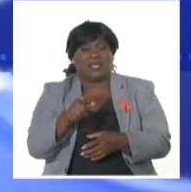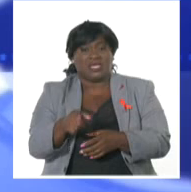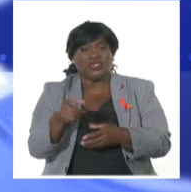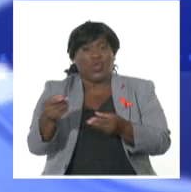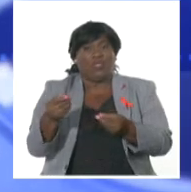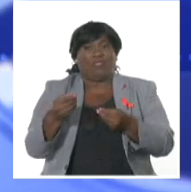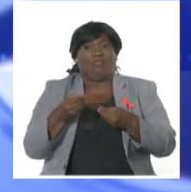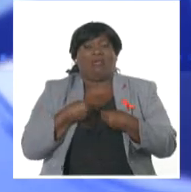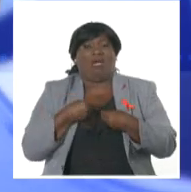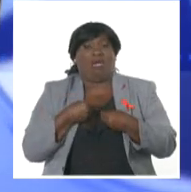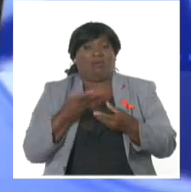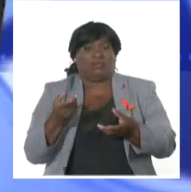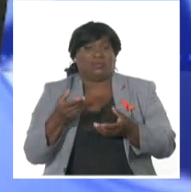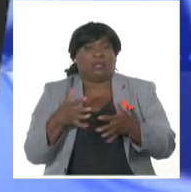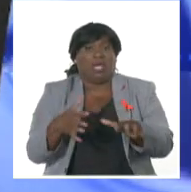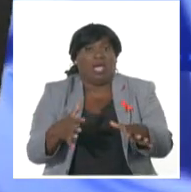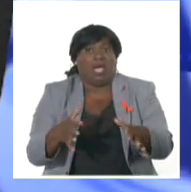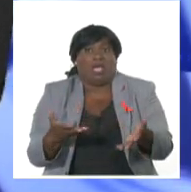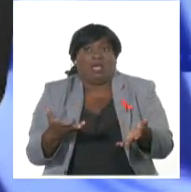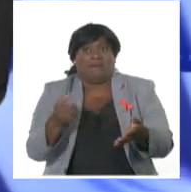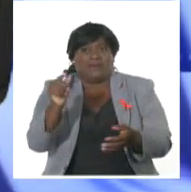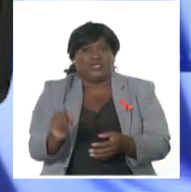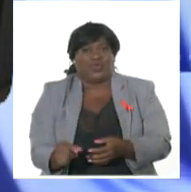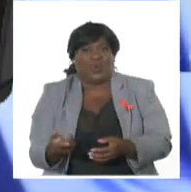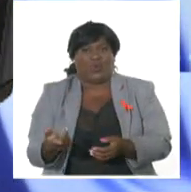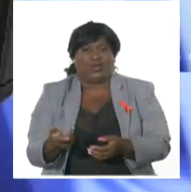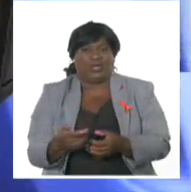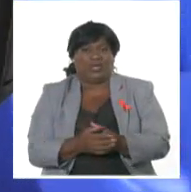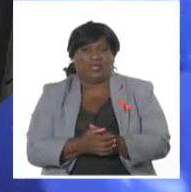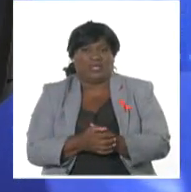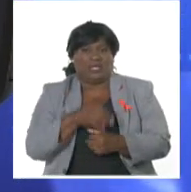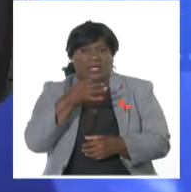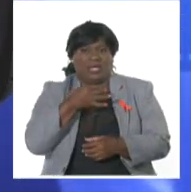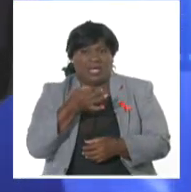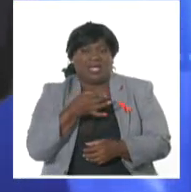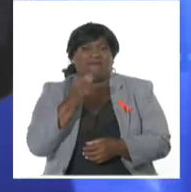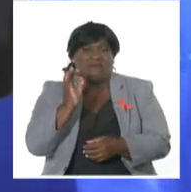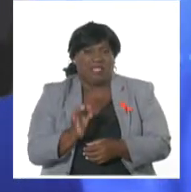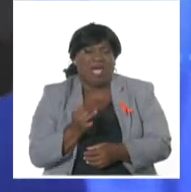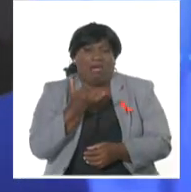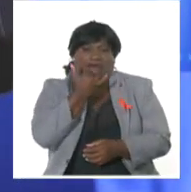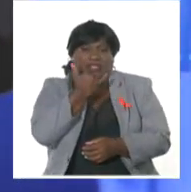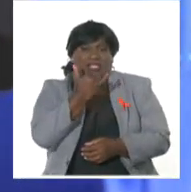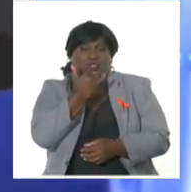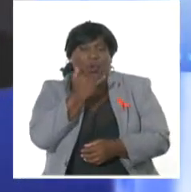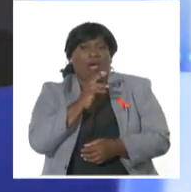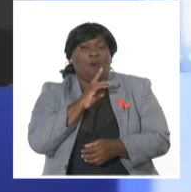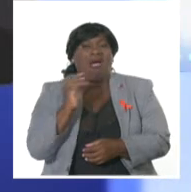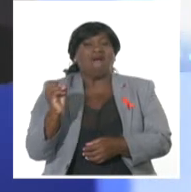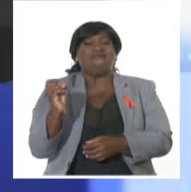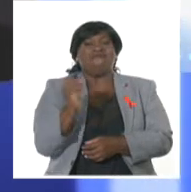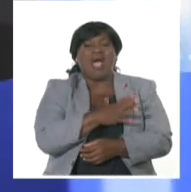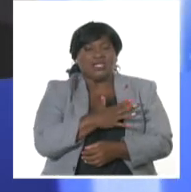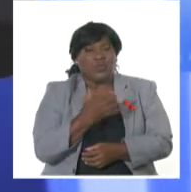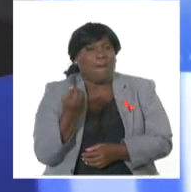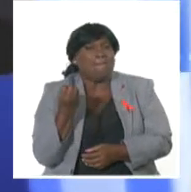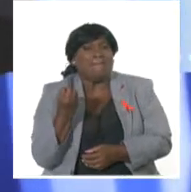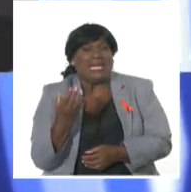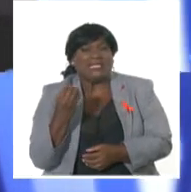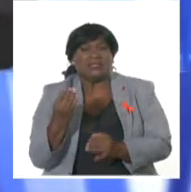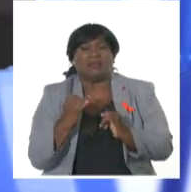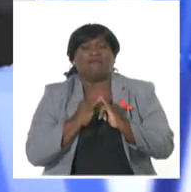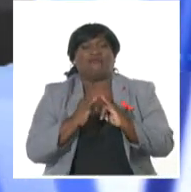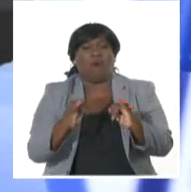cierto nivel de pánico en la población que ya previamente ha sufrido una afectación. Repetimos, es falso totalmente el